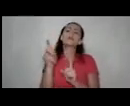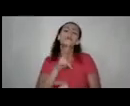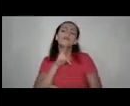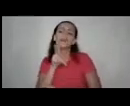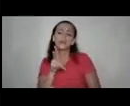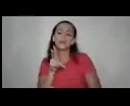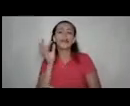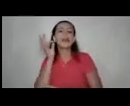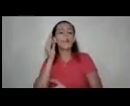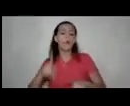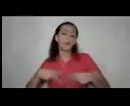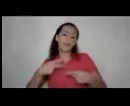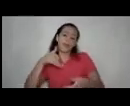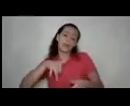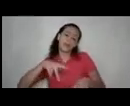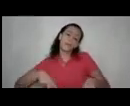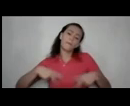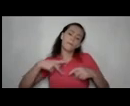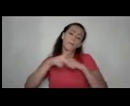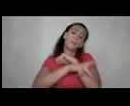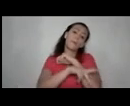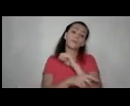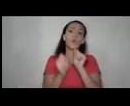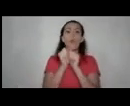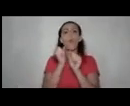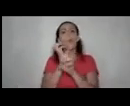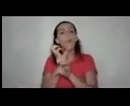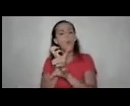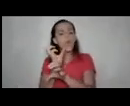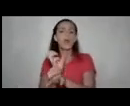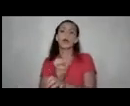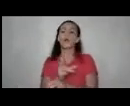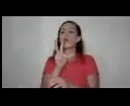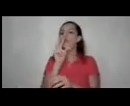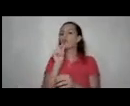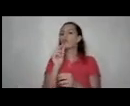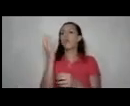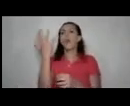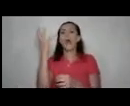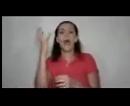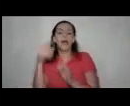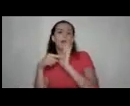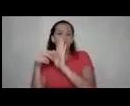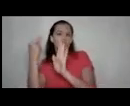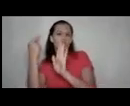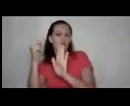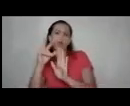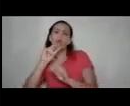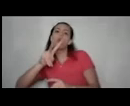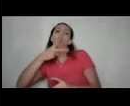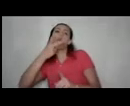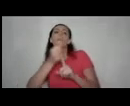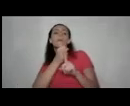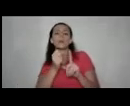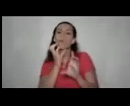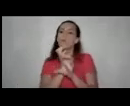mujeres vivimos en nuestro país ¿verdad? con los cuidados de no ser amarillistas con los cuidados de no revictimizar y demás que